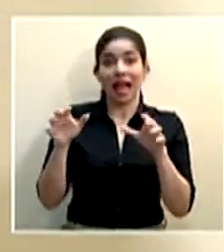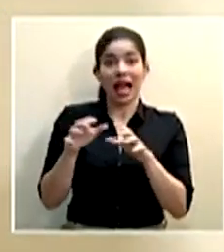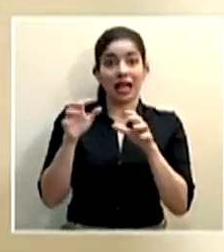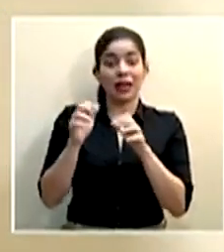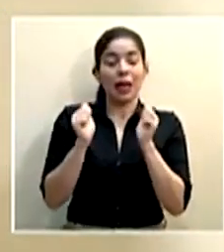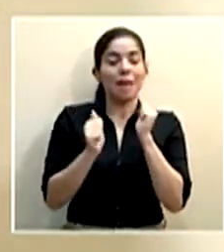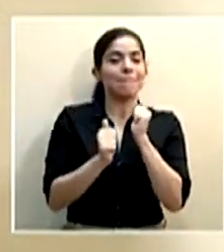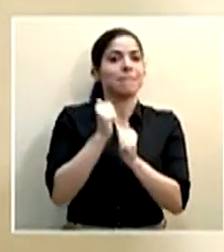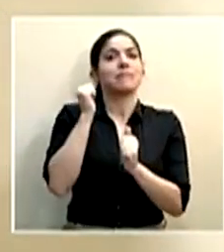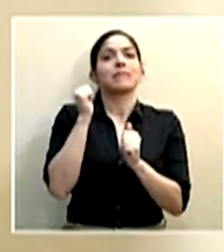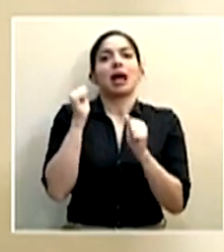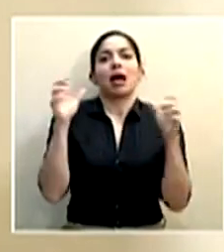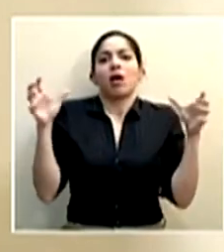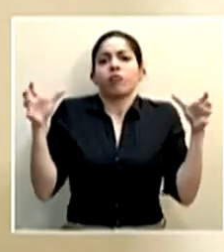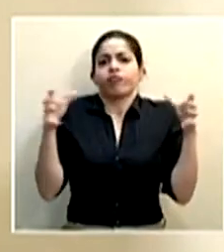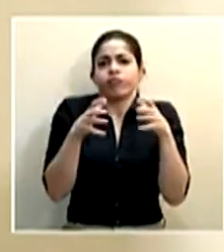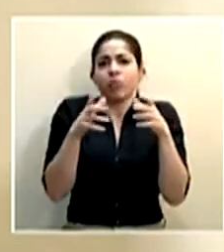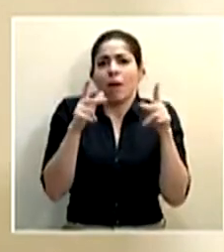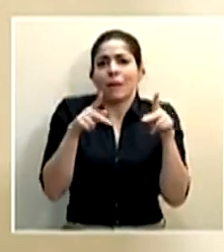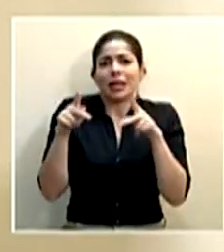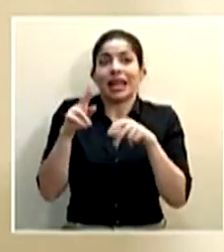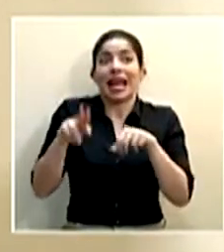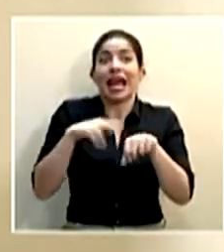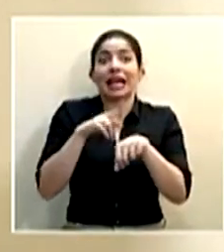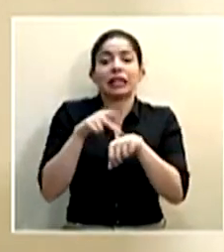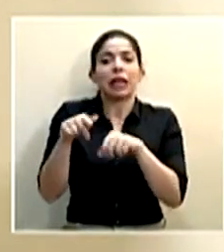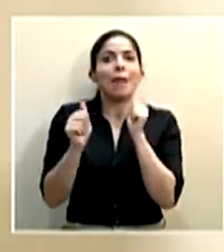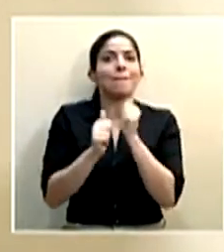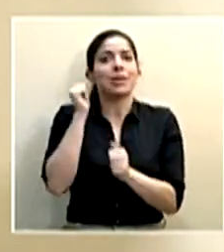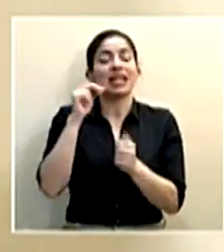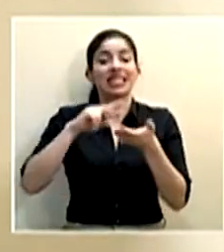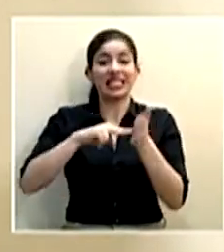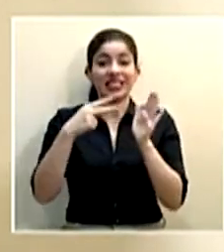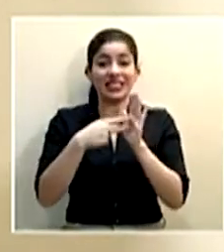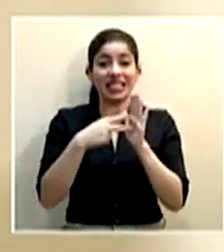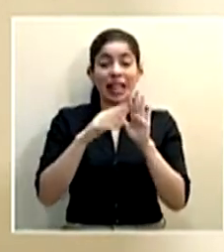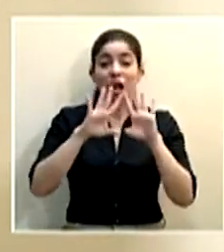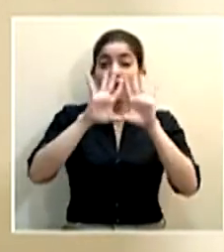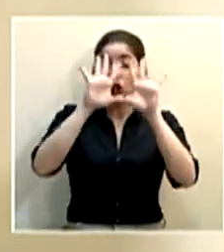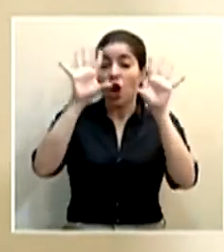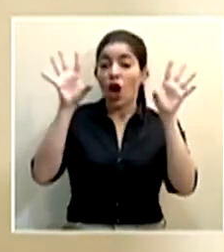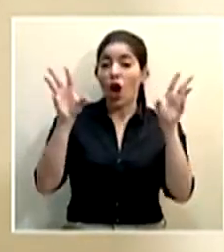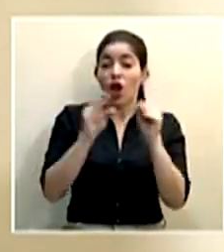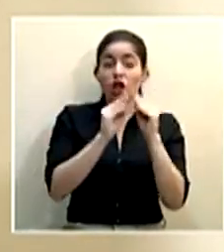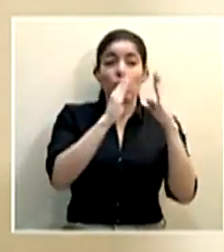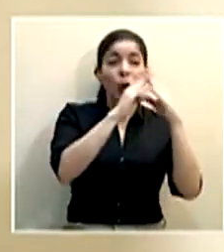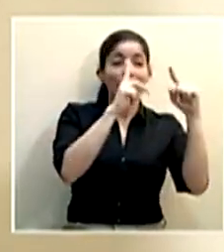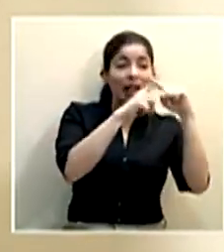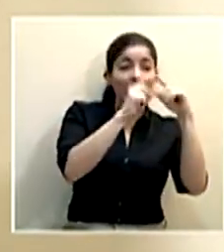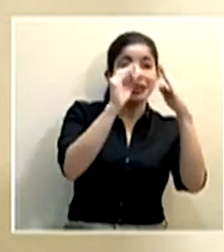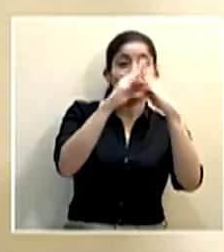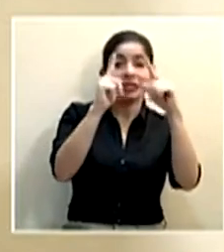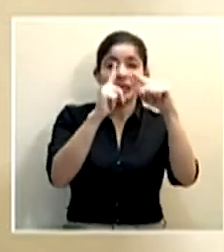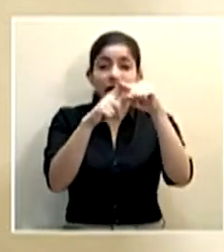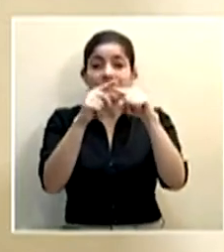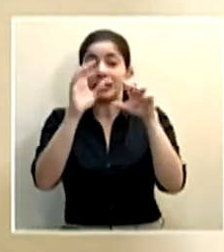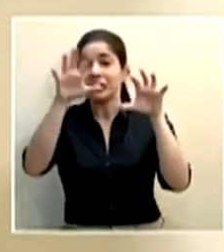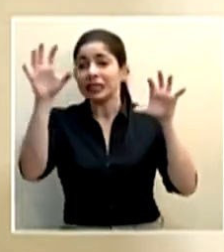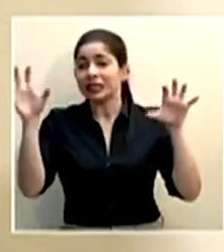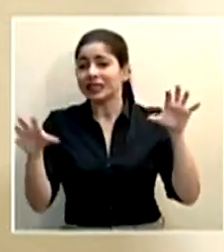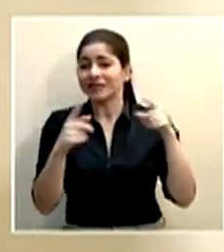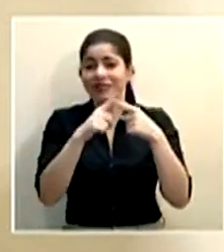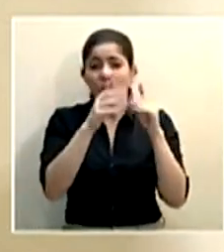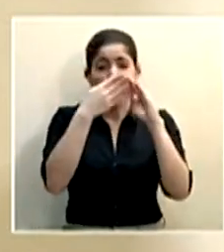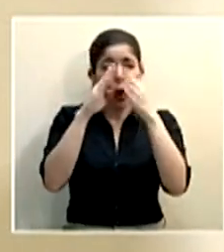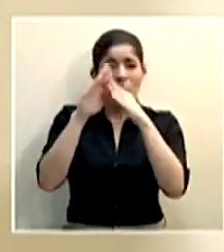más agrupan personas a nivel nacional. O sea, estamos hablando de que entre todas las diferentes iglesias que están en todas las comunidades